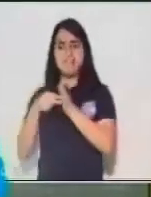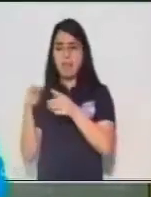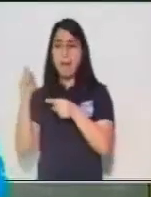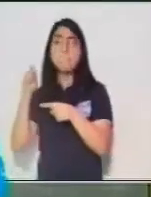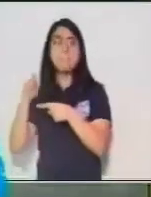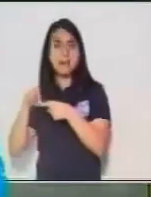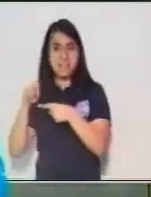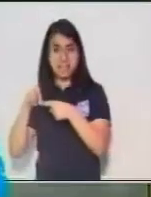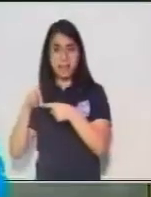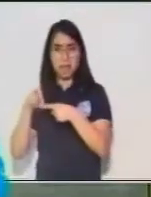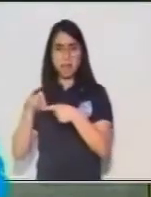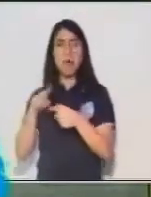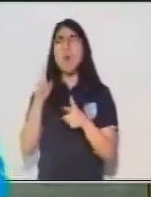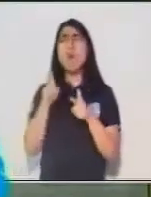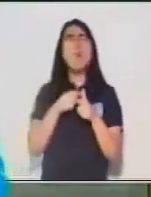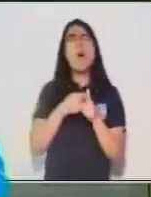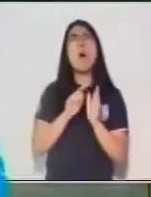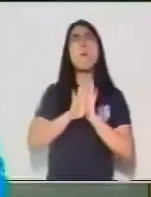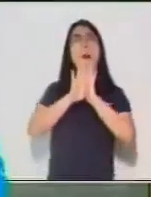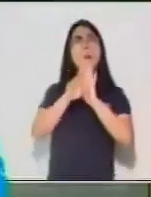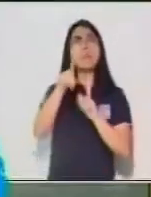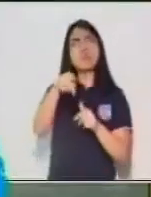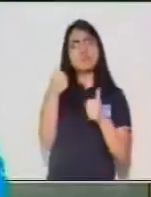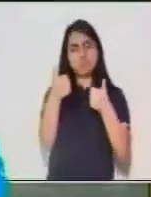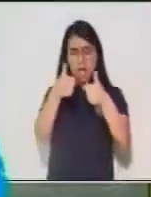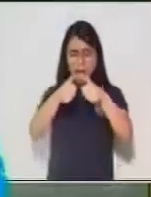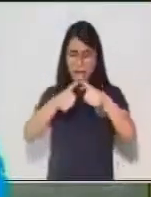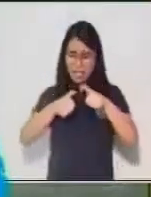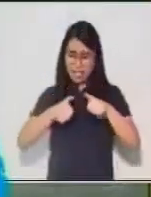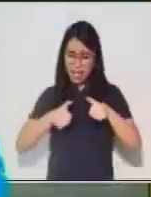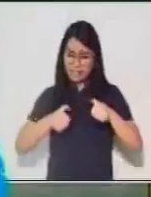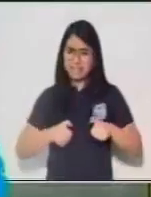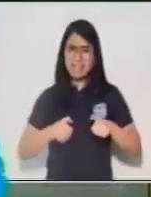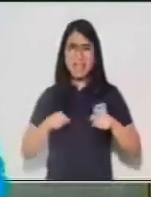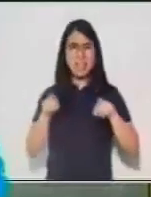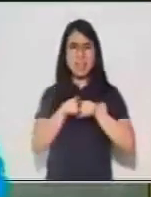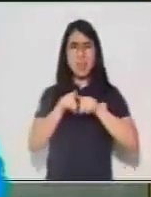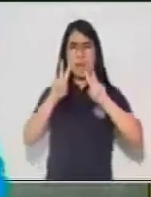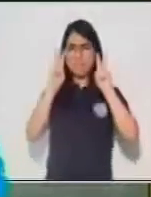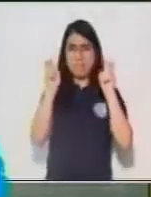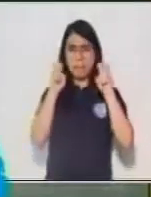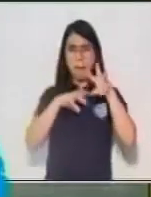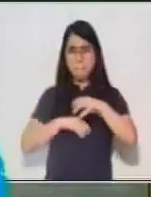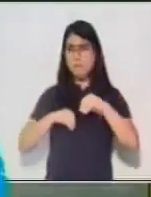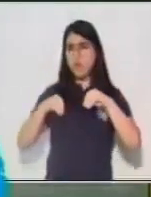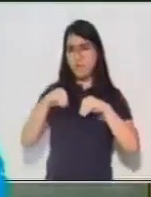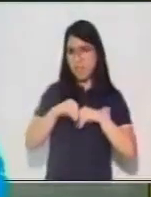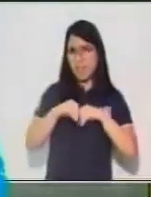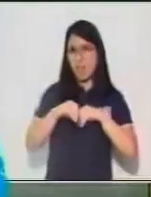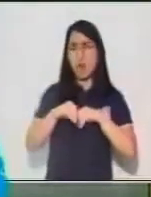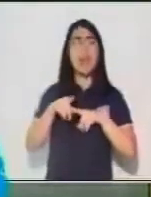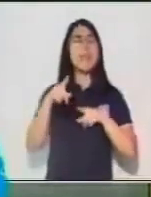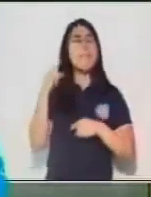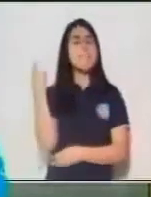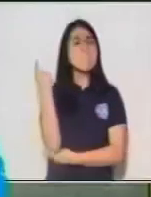que separes antes en sujeto y predicado para saber hasta dónde debes analizar la oración. Entonces, vamos